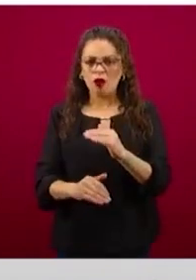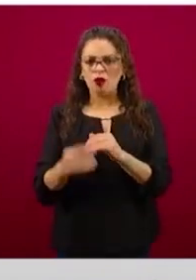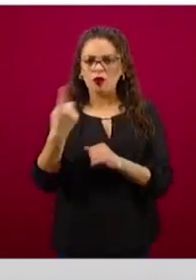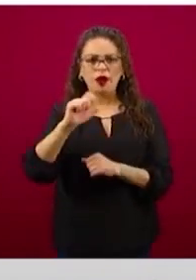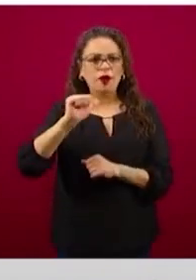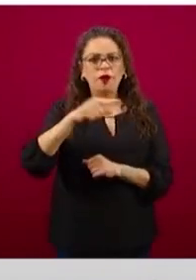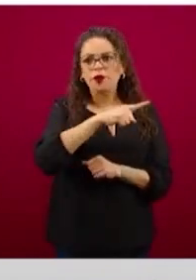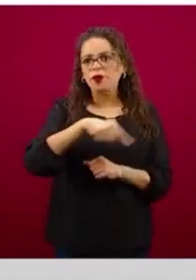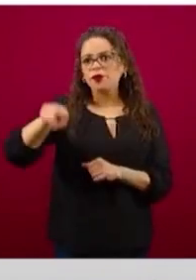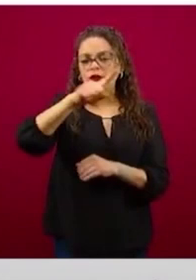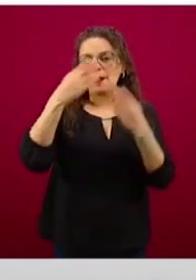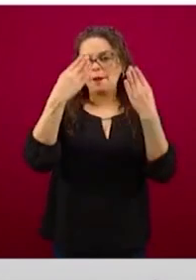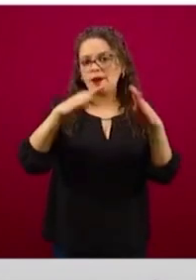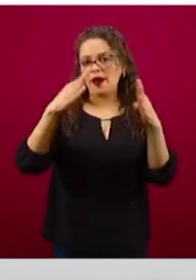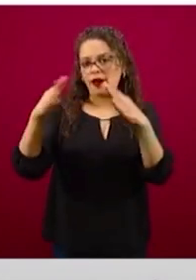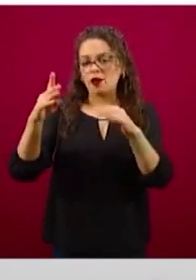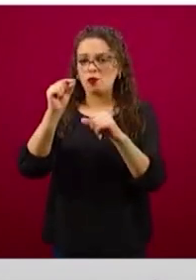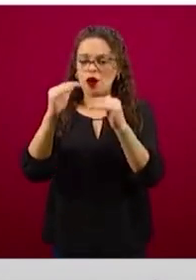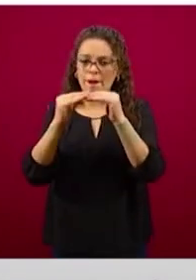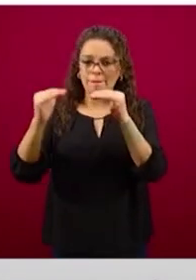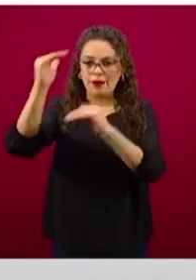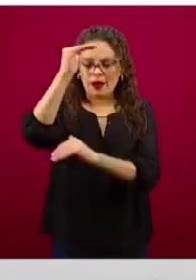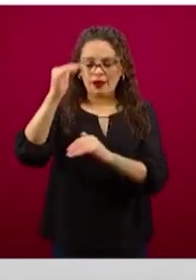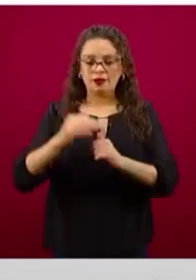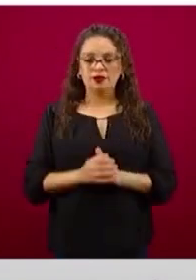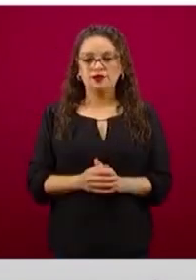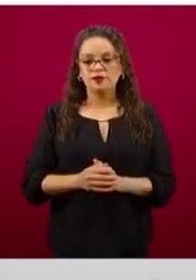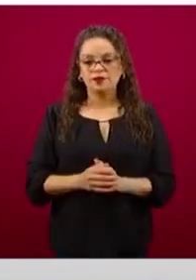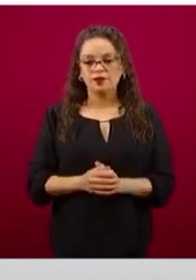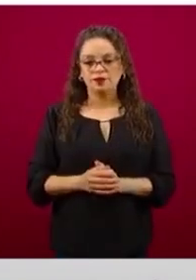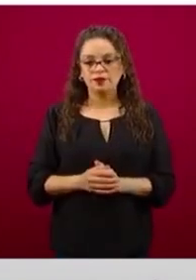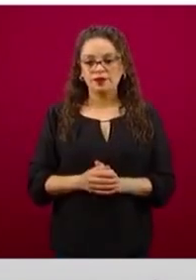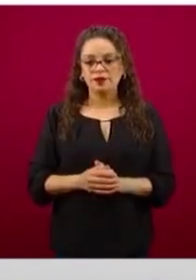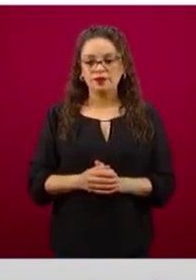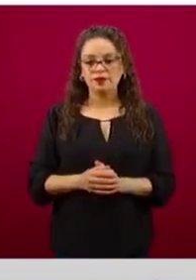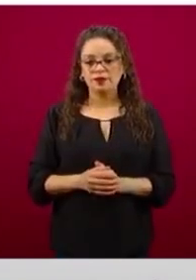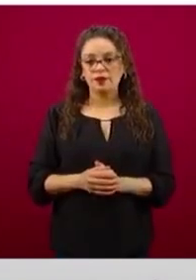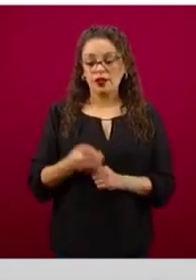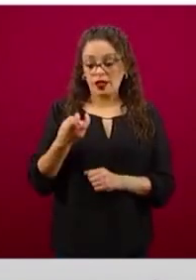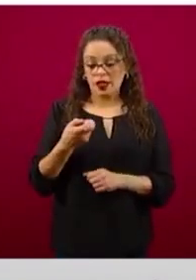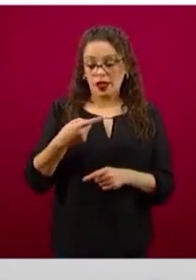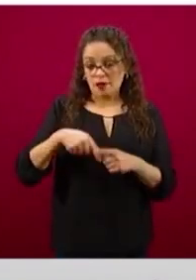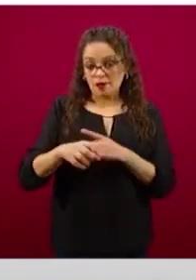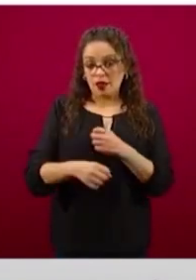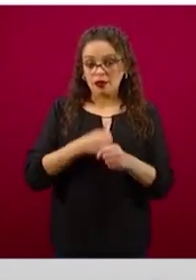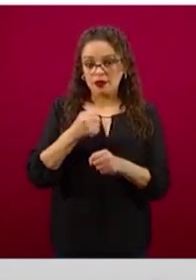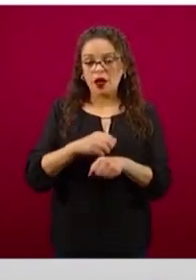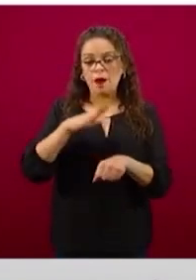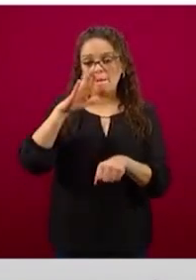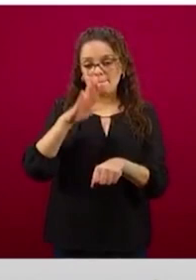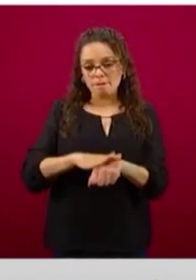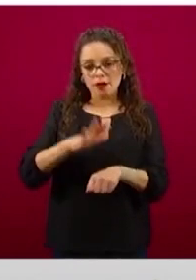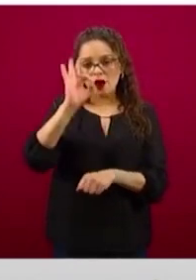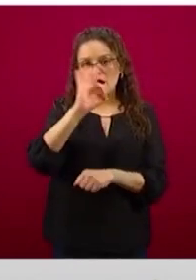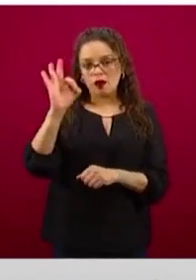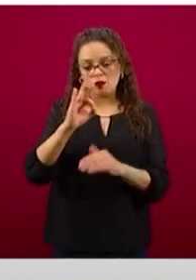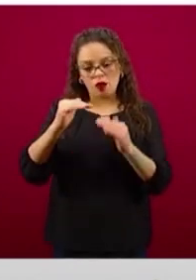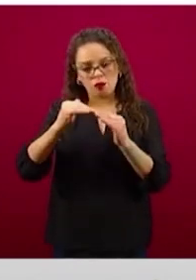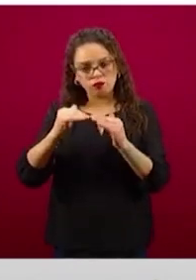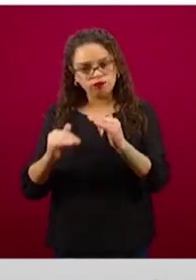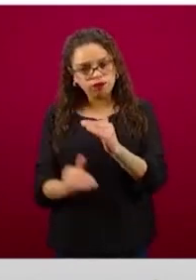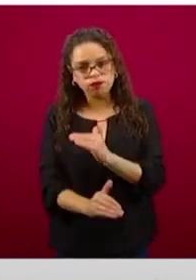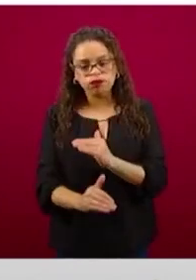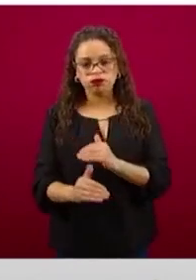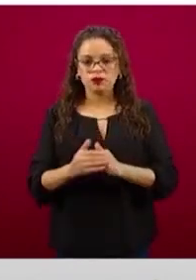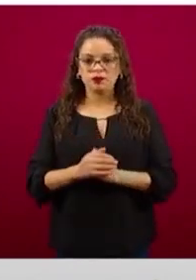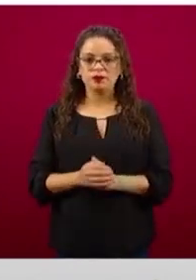Estasas de interés que además las movimos hacia abajo, a inicio del año se planteó unas tasas de interés por arriba de las que